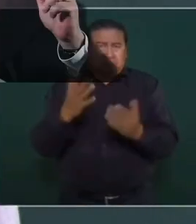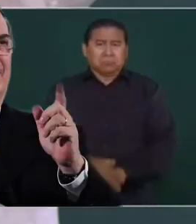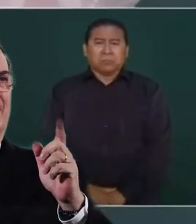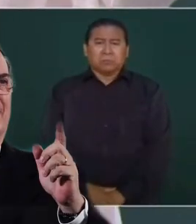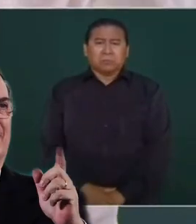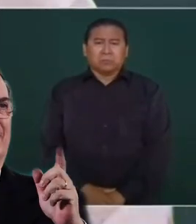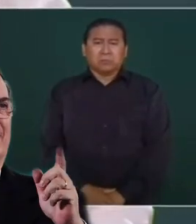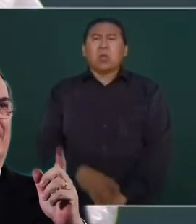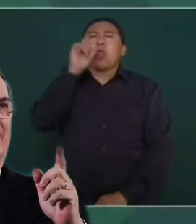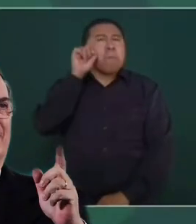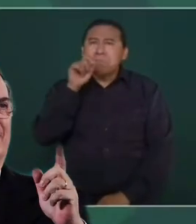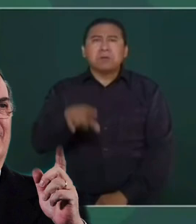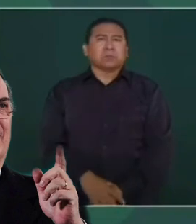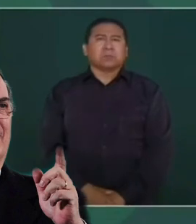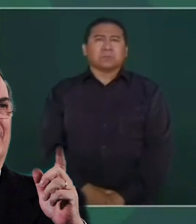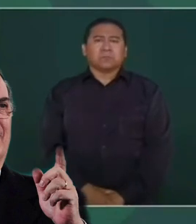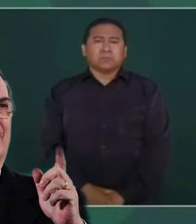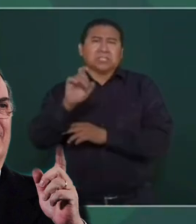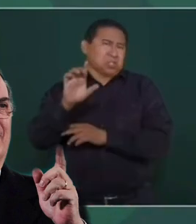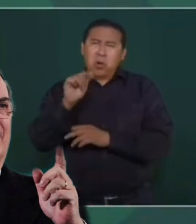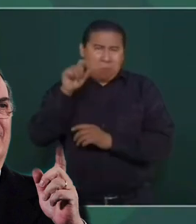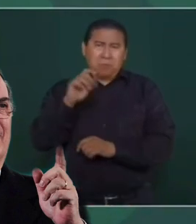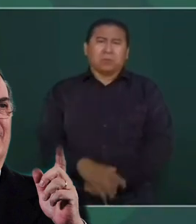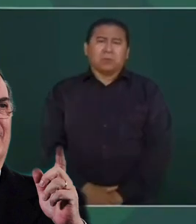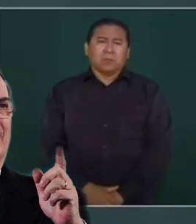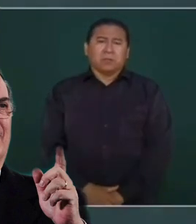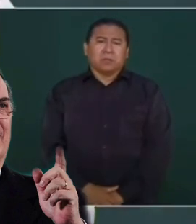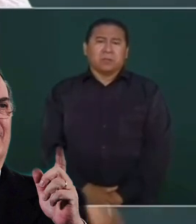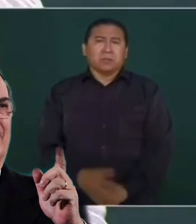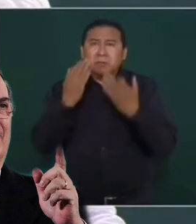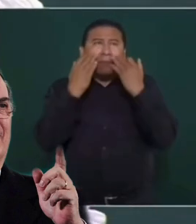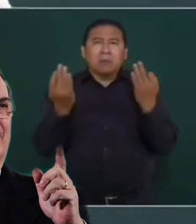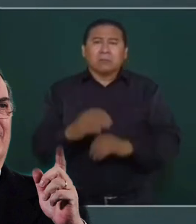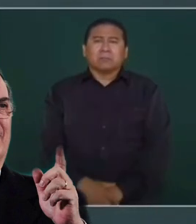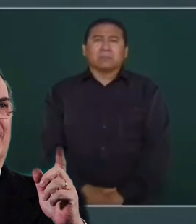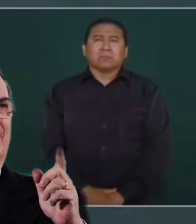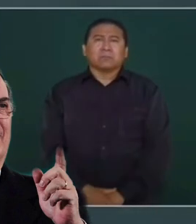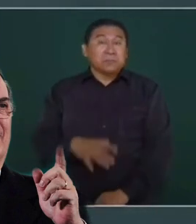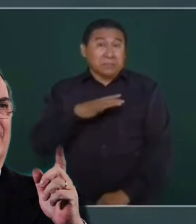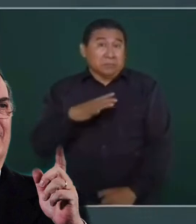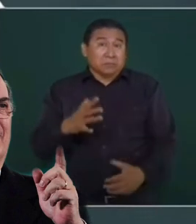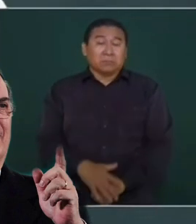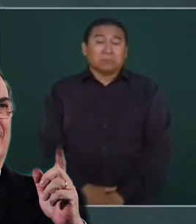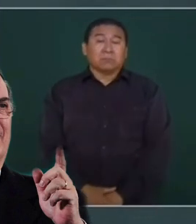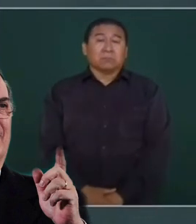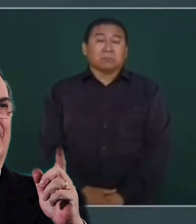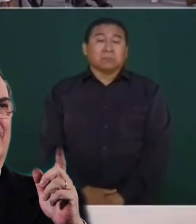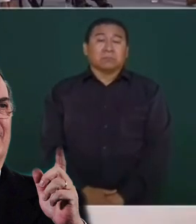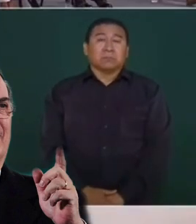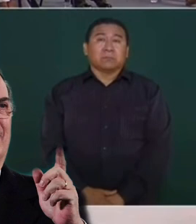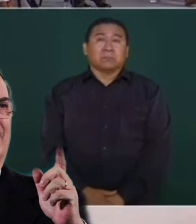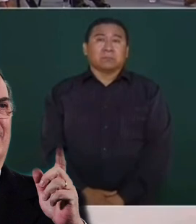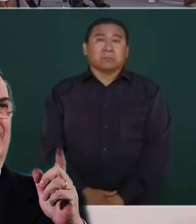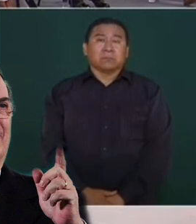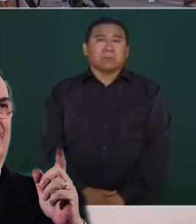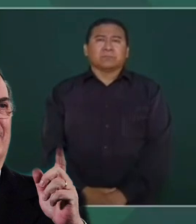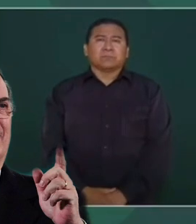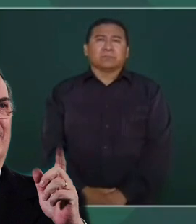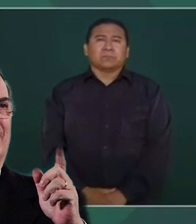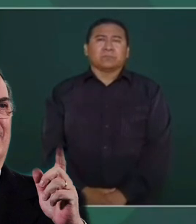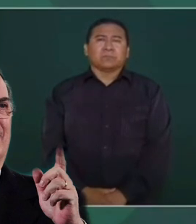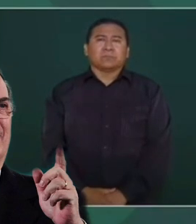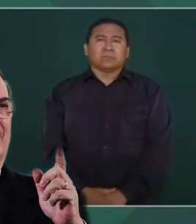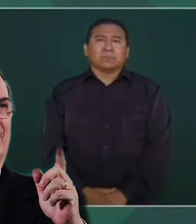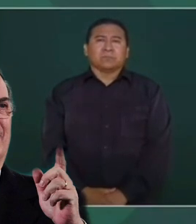lo mismo de Marcelo Ebrard. Donde no veo que haya materia,